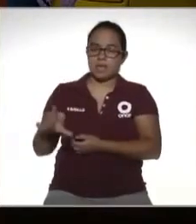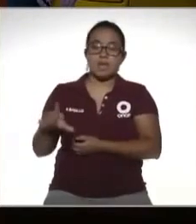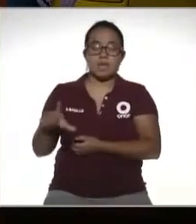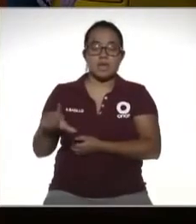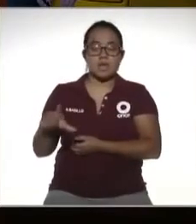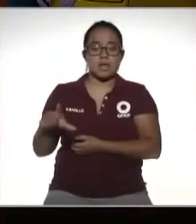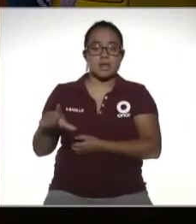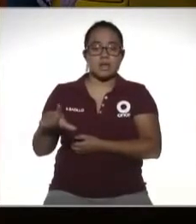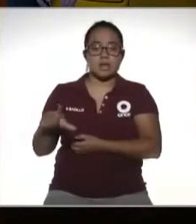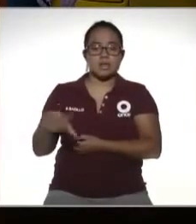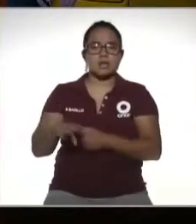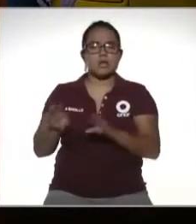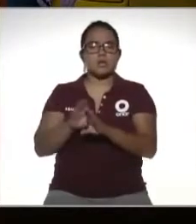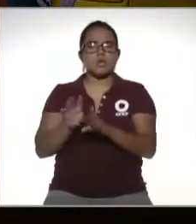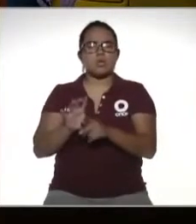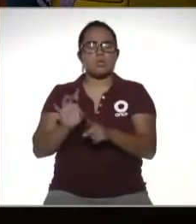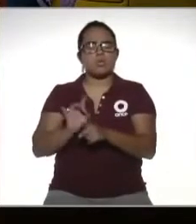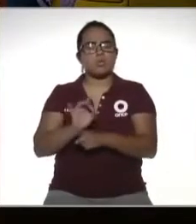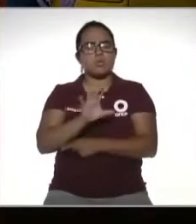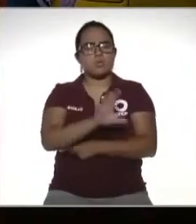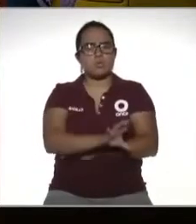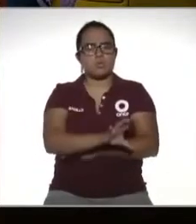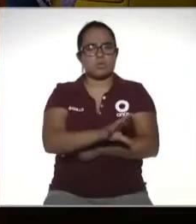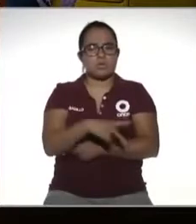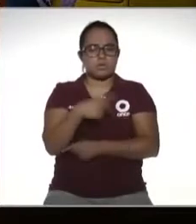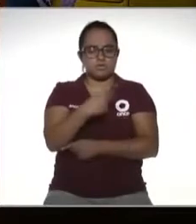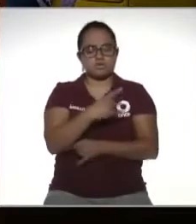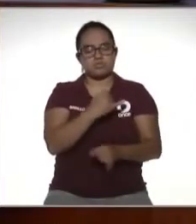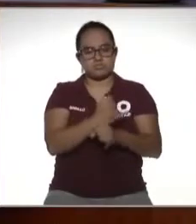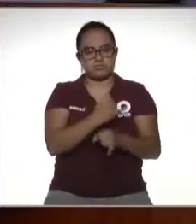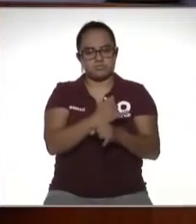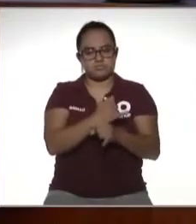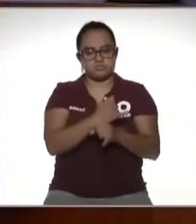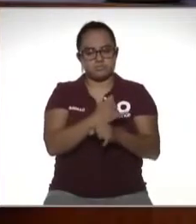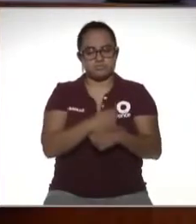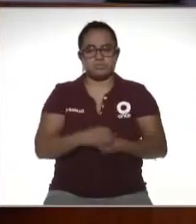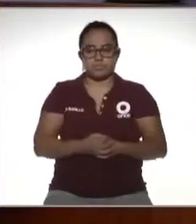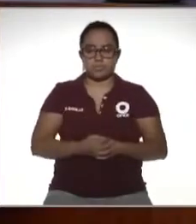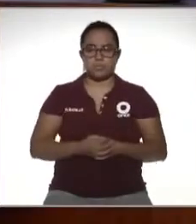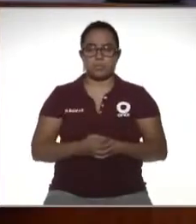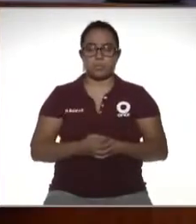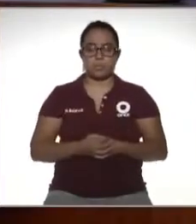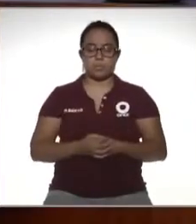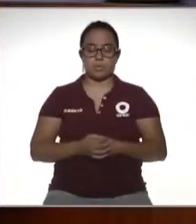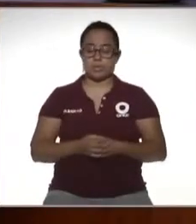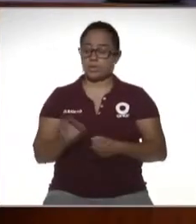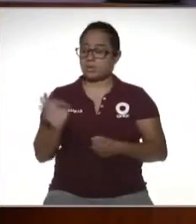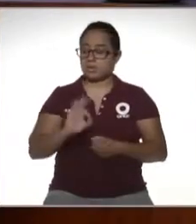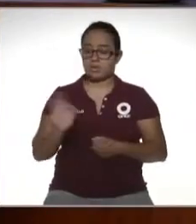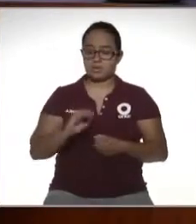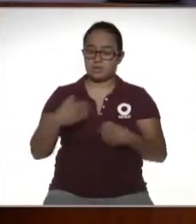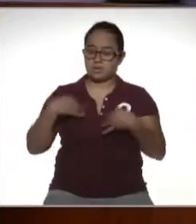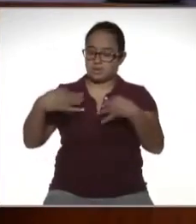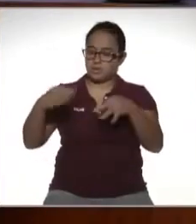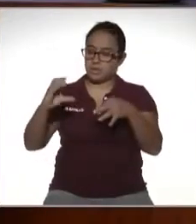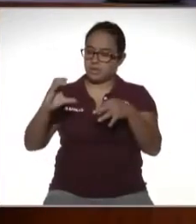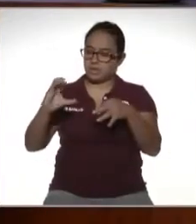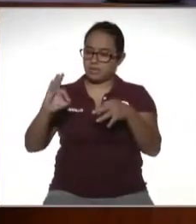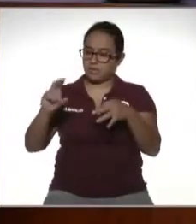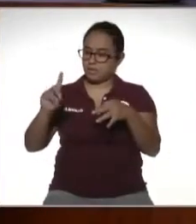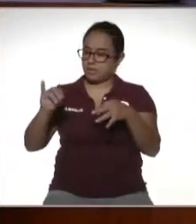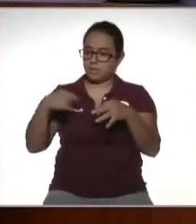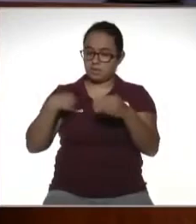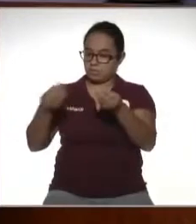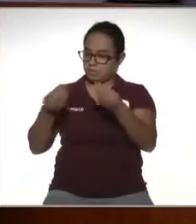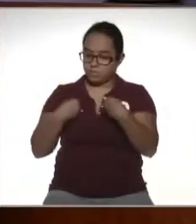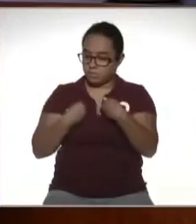remite a través justamente del sistema electrónico entonces aunque a mí no me den a lo mejor un CFDI físicamente